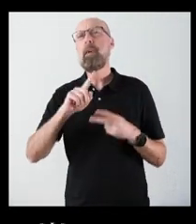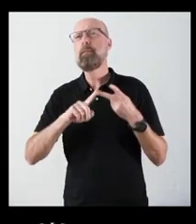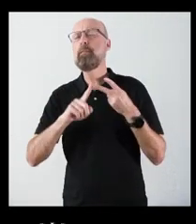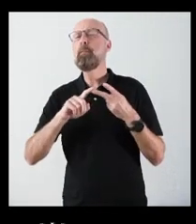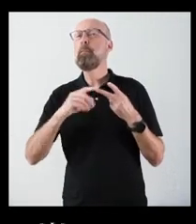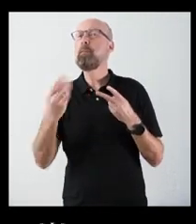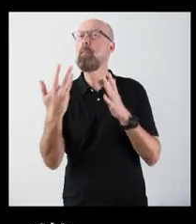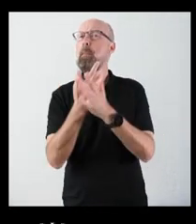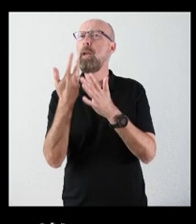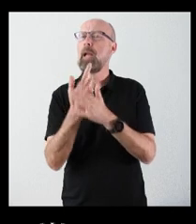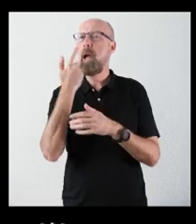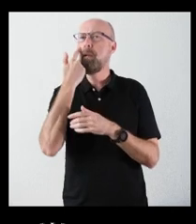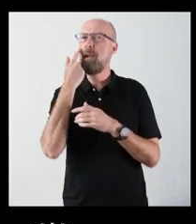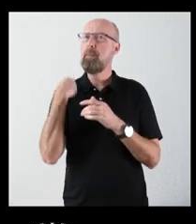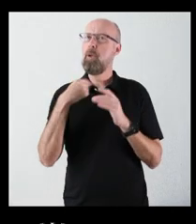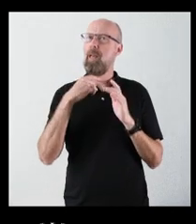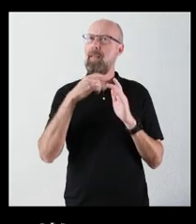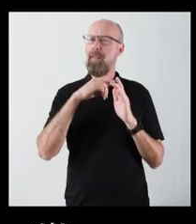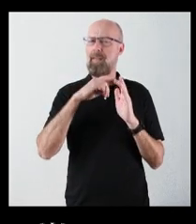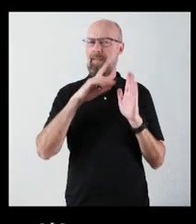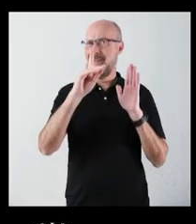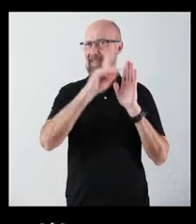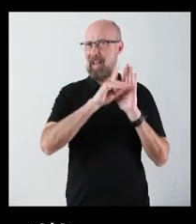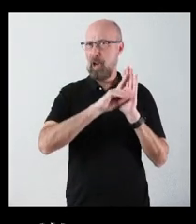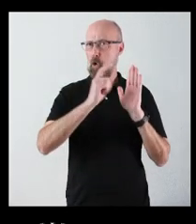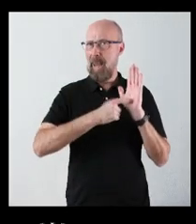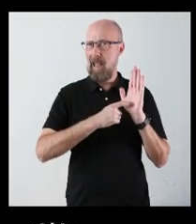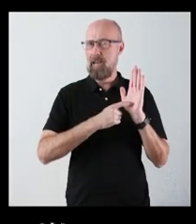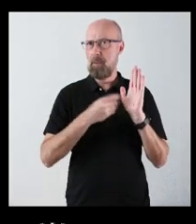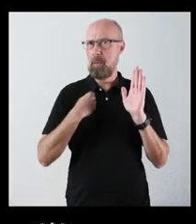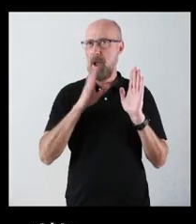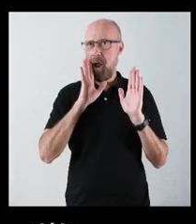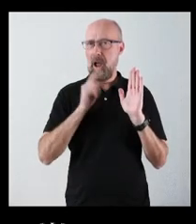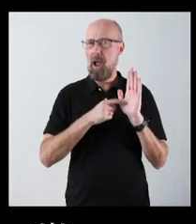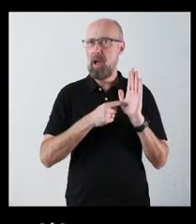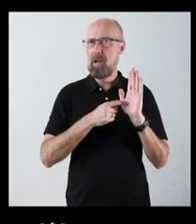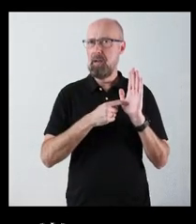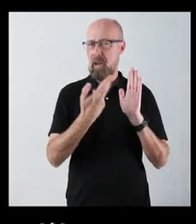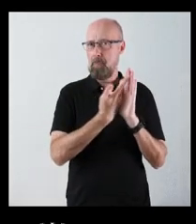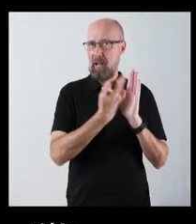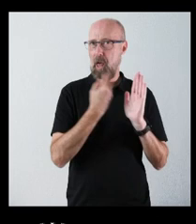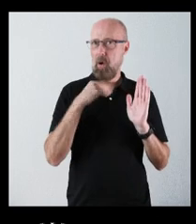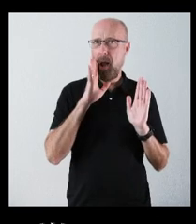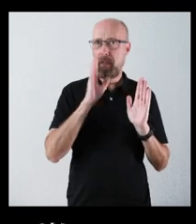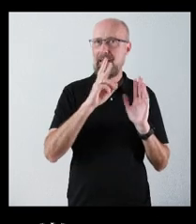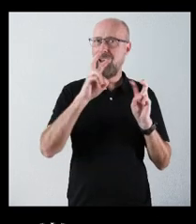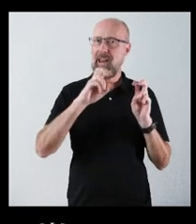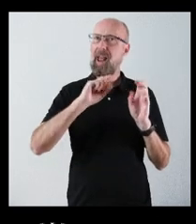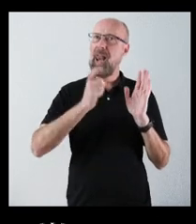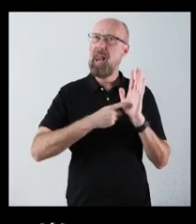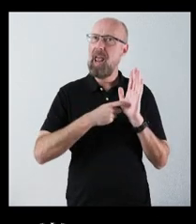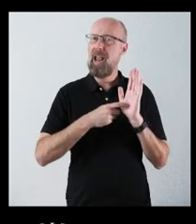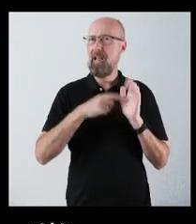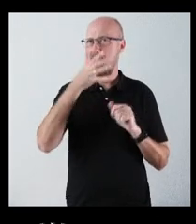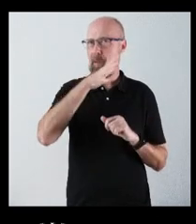diferencias hay en este decreto, en este decreto ley que nos explican hoy sobre la ley de los informantes, que